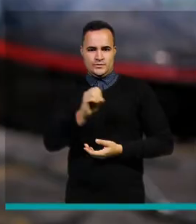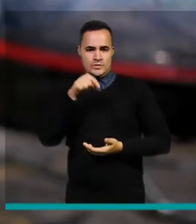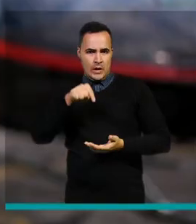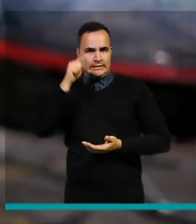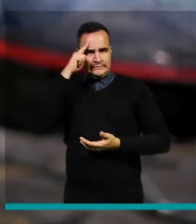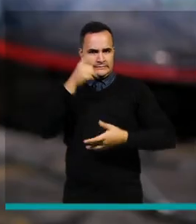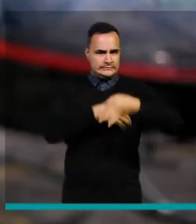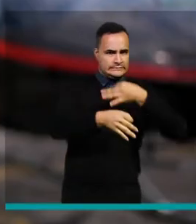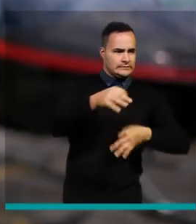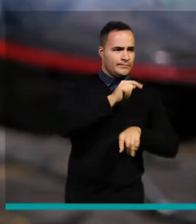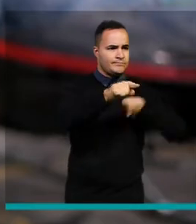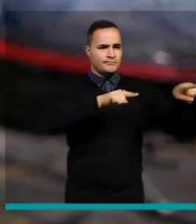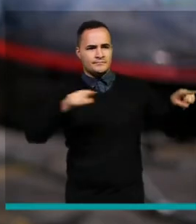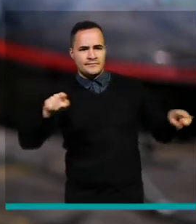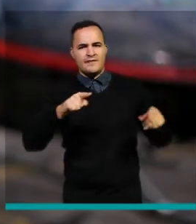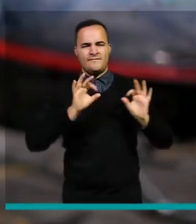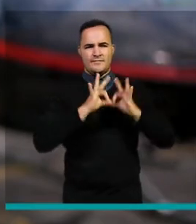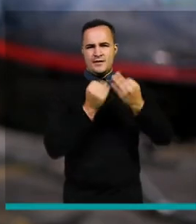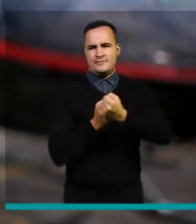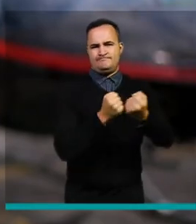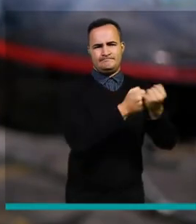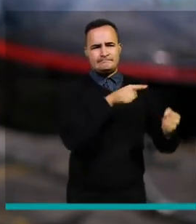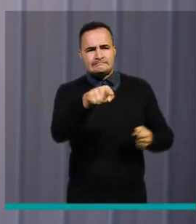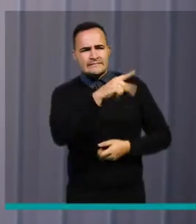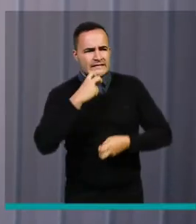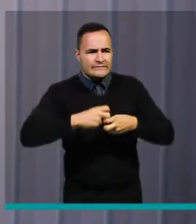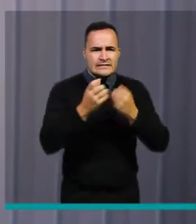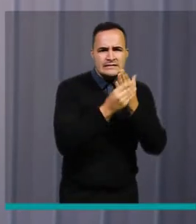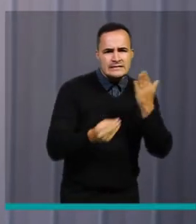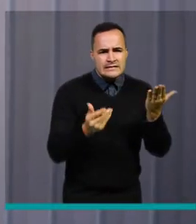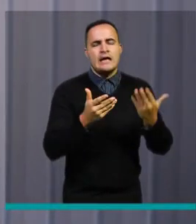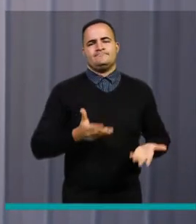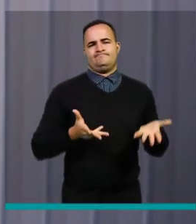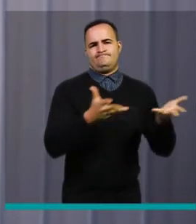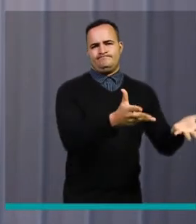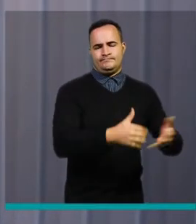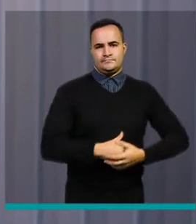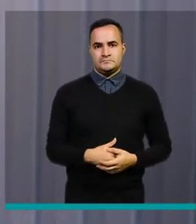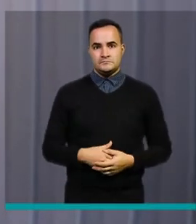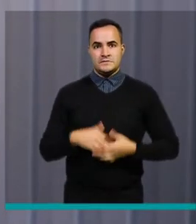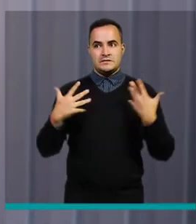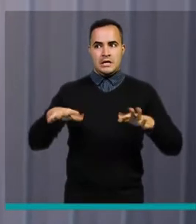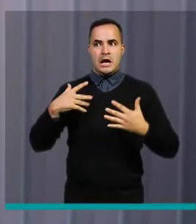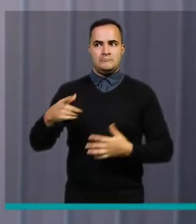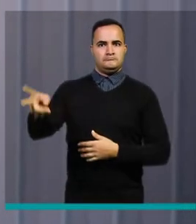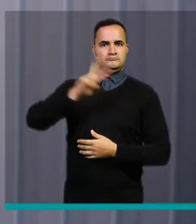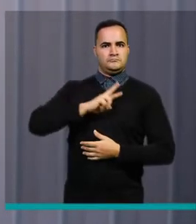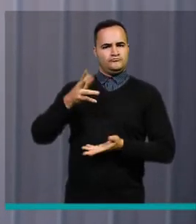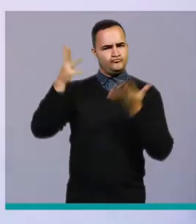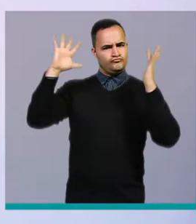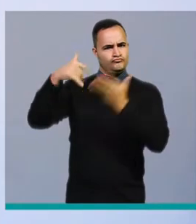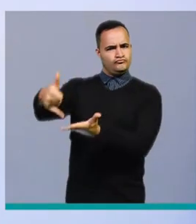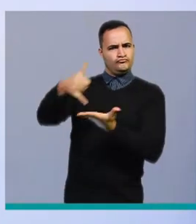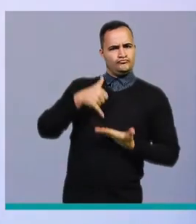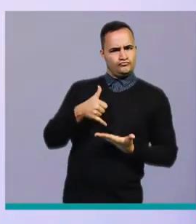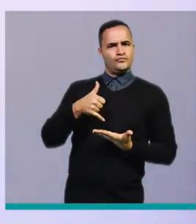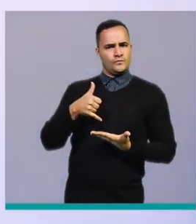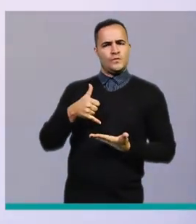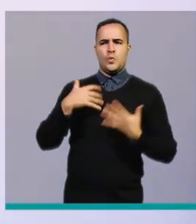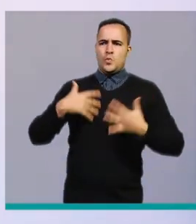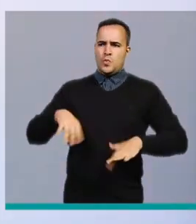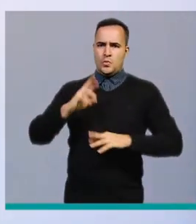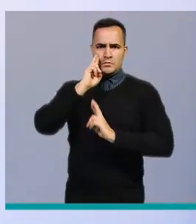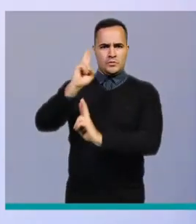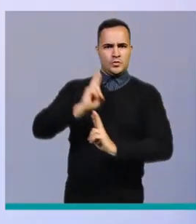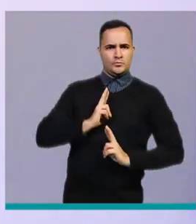convertido en ayudas a familias muy necesitadas en la ciudad. Fuimos reconocidos y ganadores en el Salón Producto